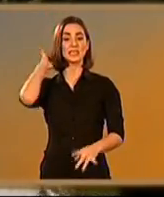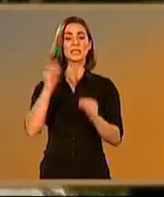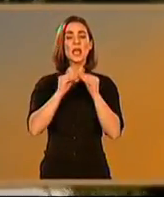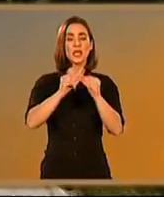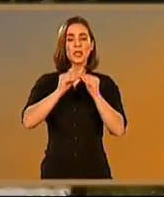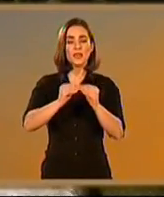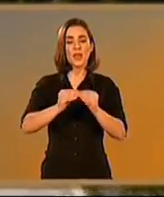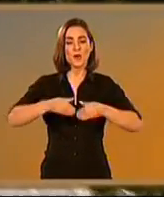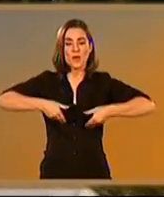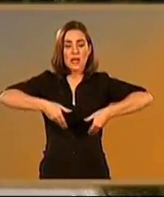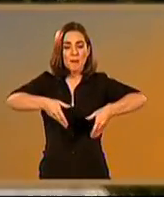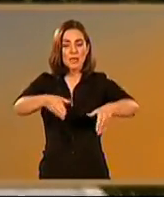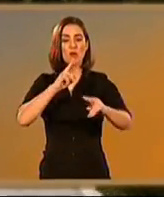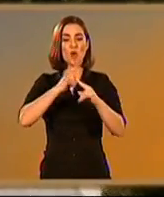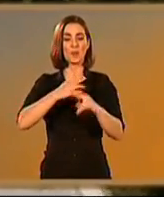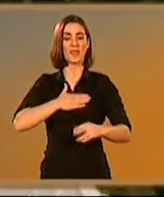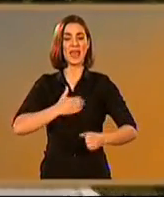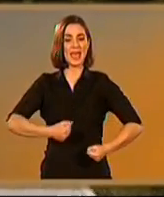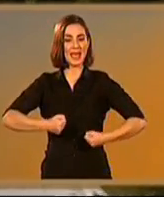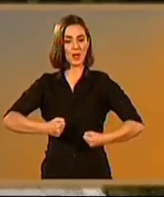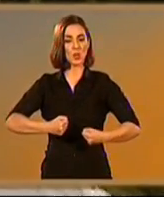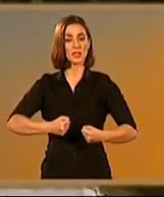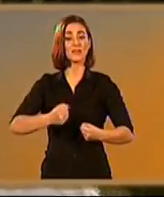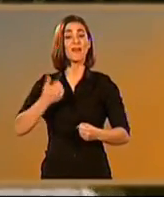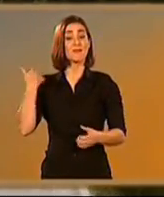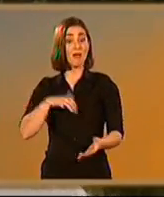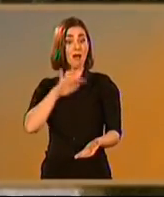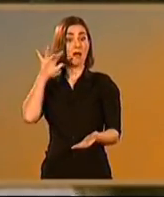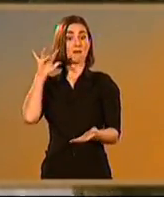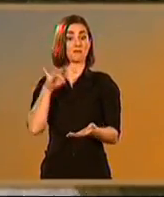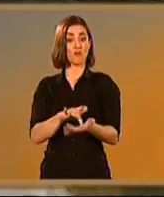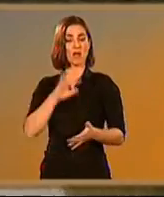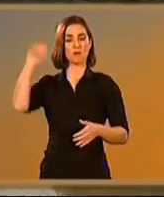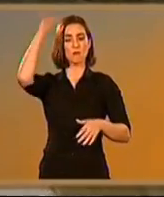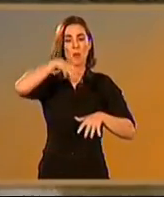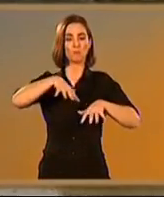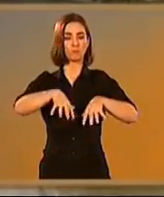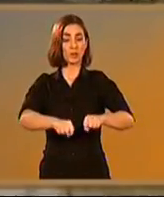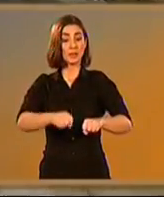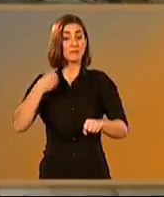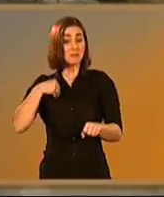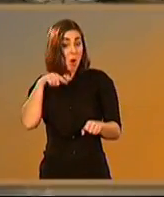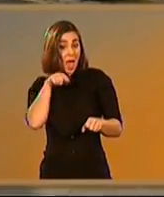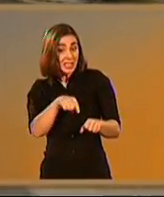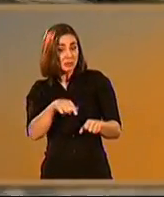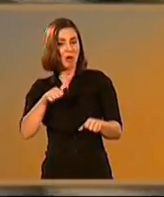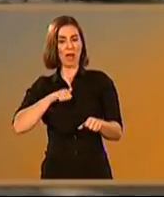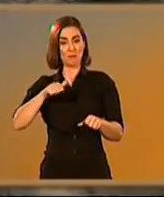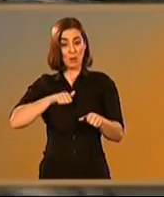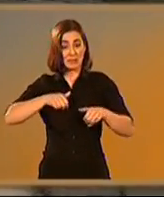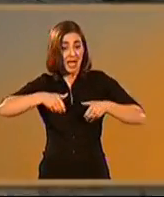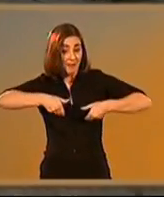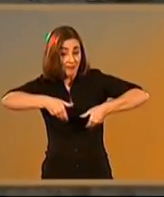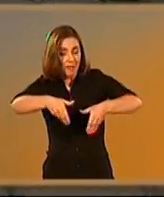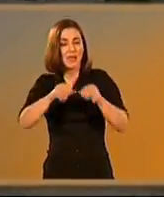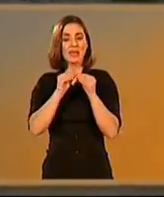En su avance por Hispania no dudaron en aprovechar la ruta iniciada por los cartagineses con el nombre de Camino de Hércules, que